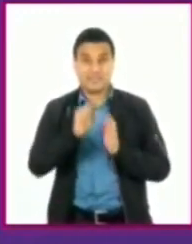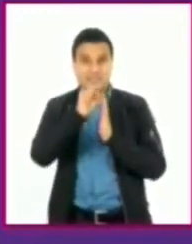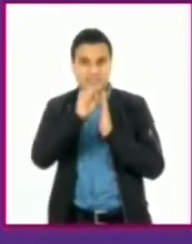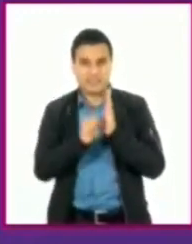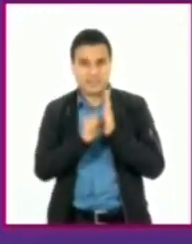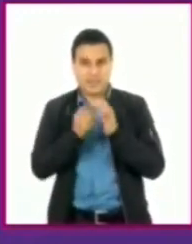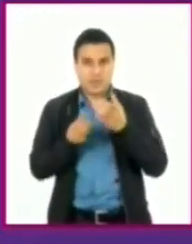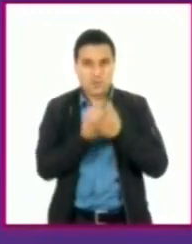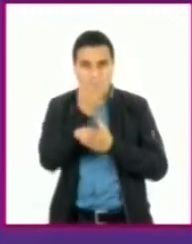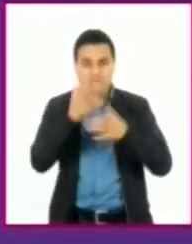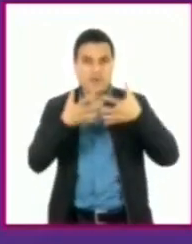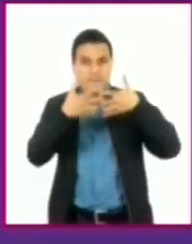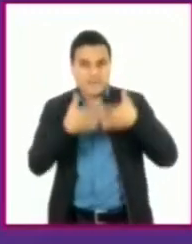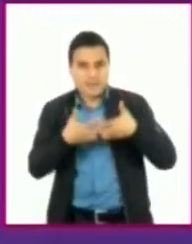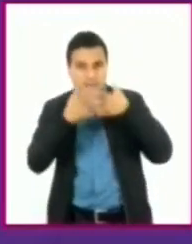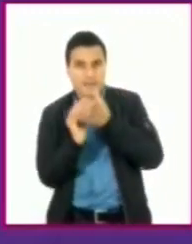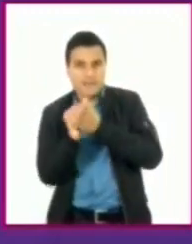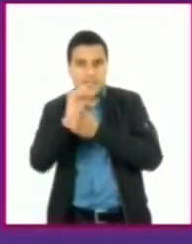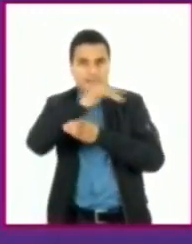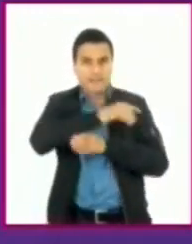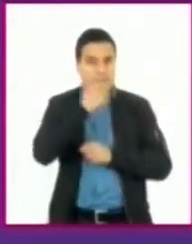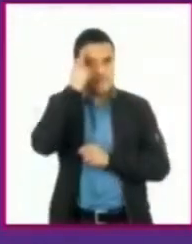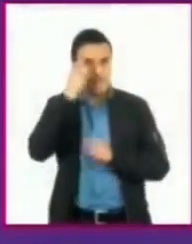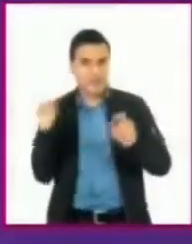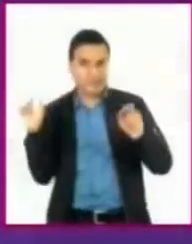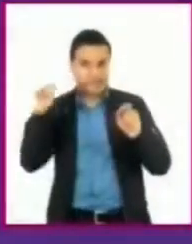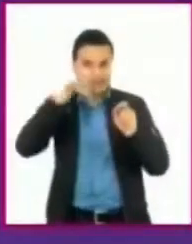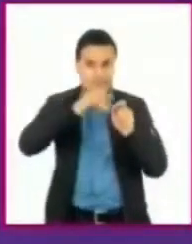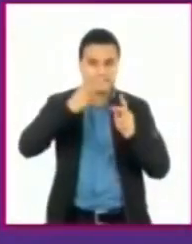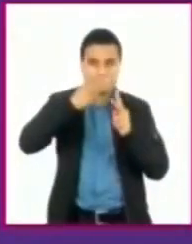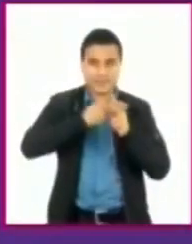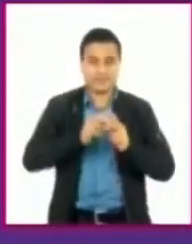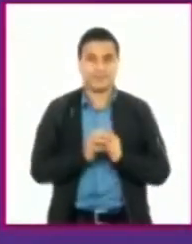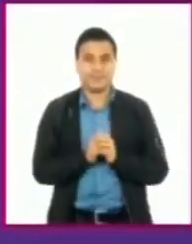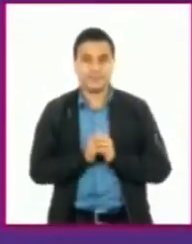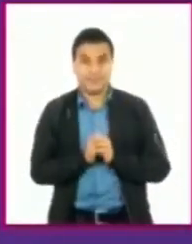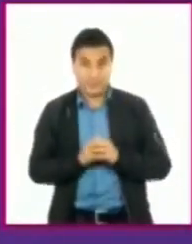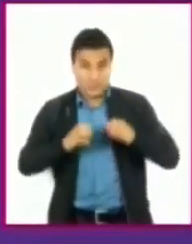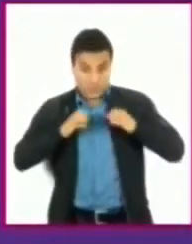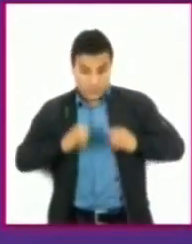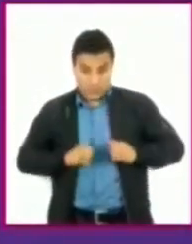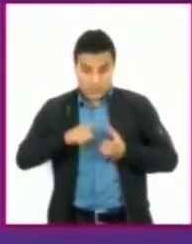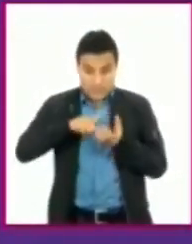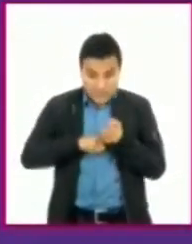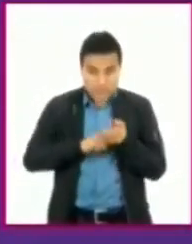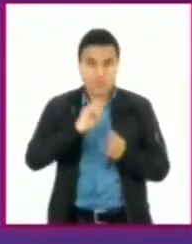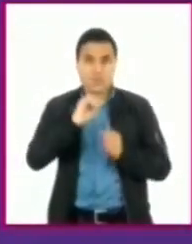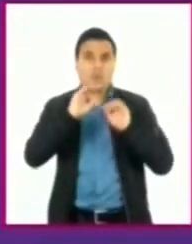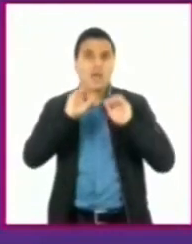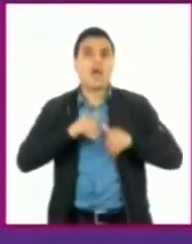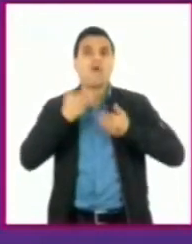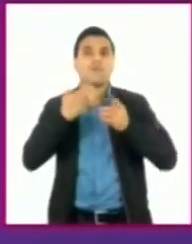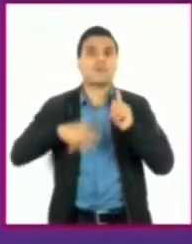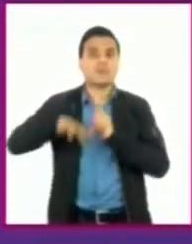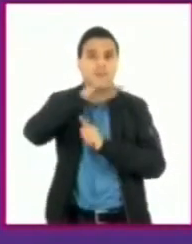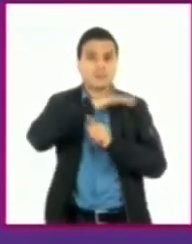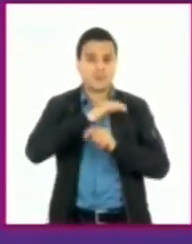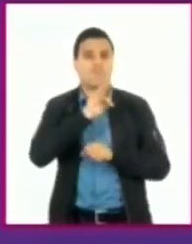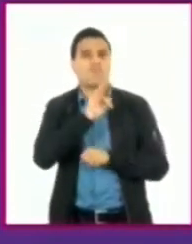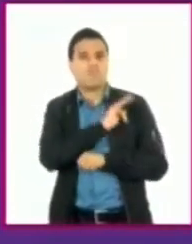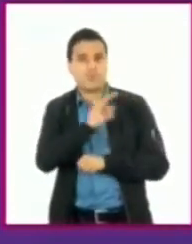relación del otro. Muchos factores, tanto internos como externos, pueden afectar el proceso de la enfermedad.